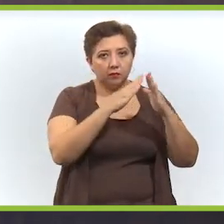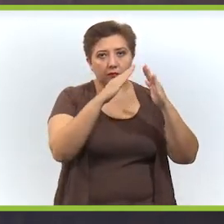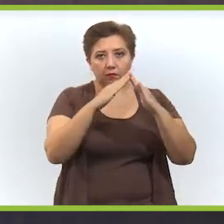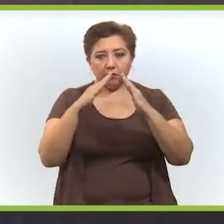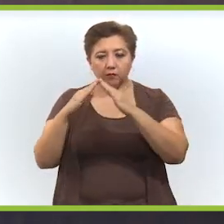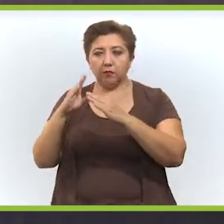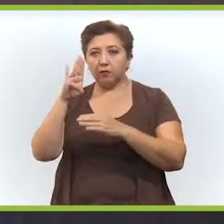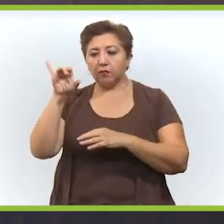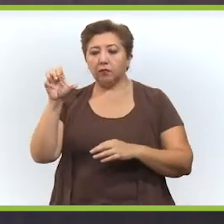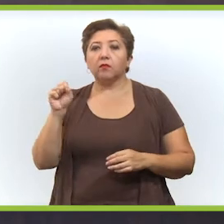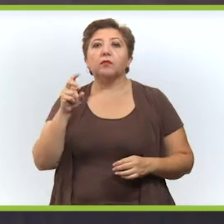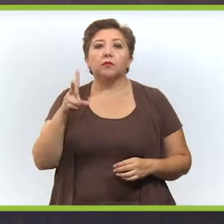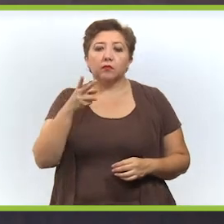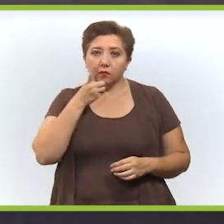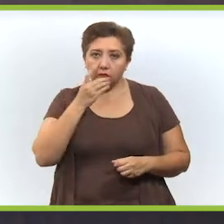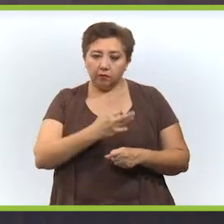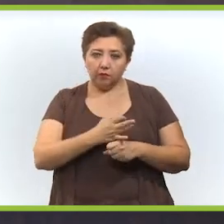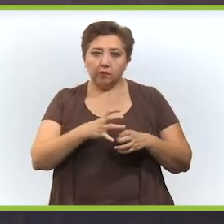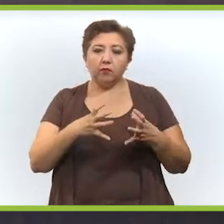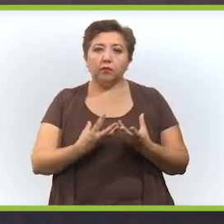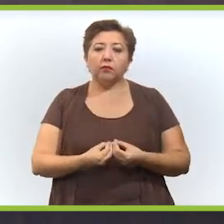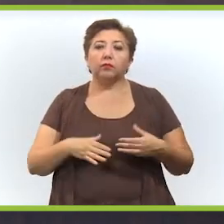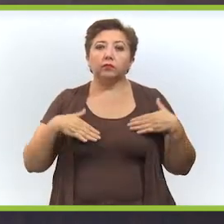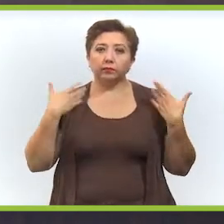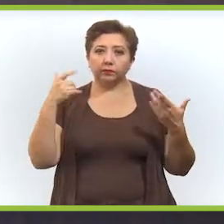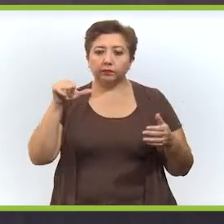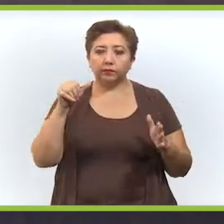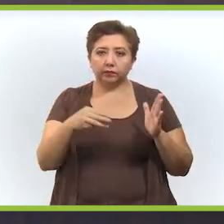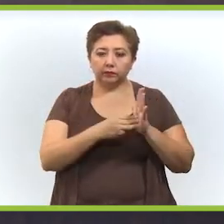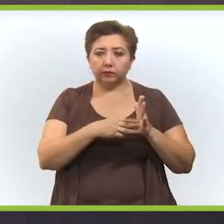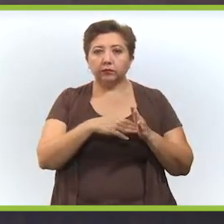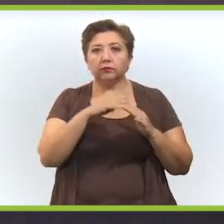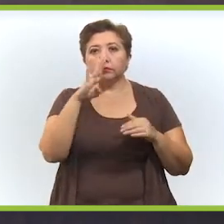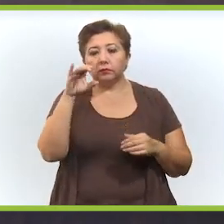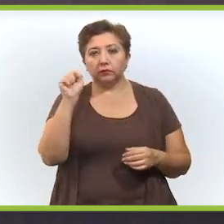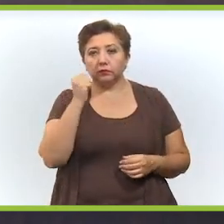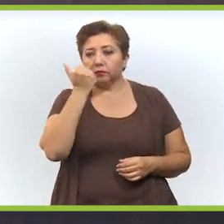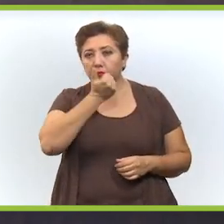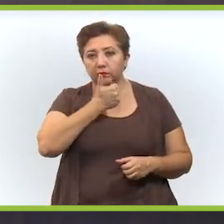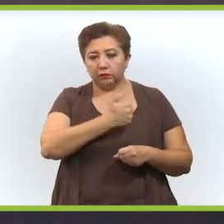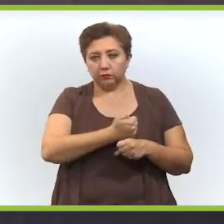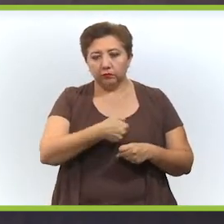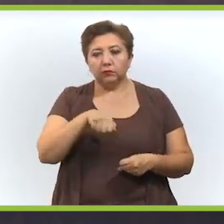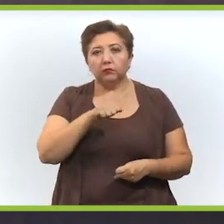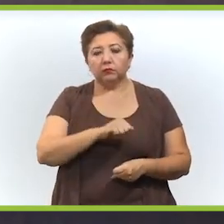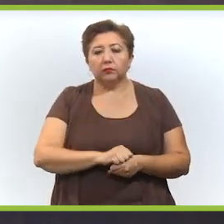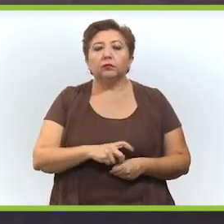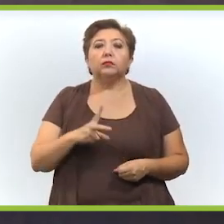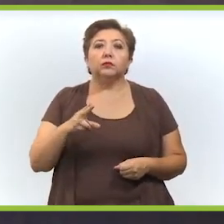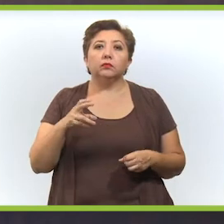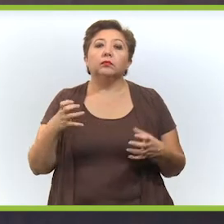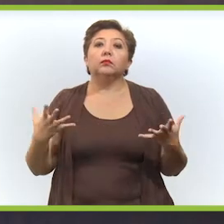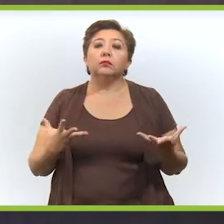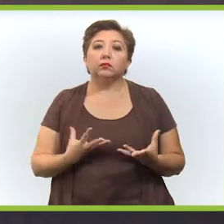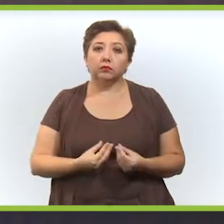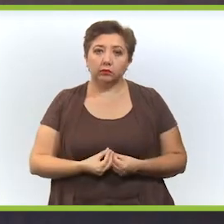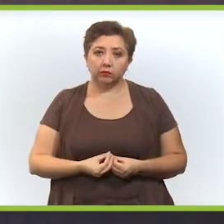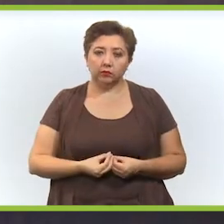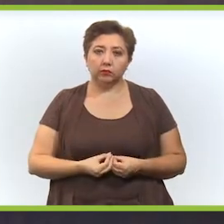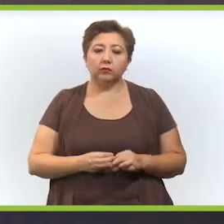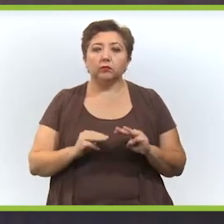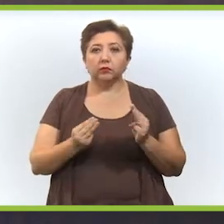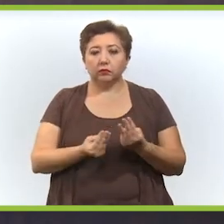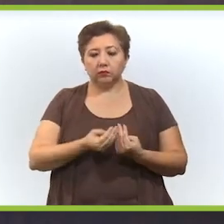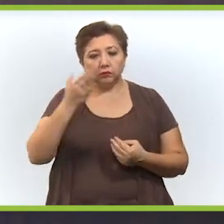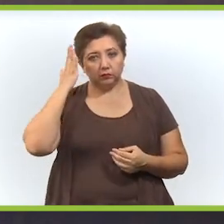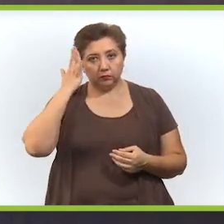mil becas, alumnos de primaria y de secundaria, también lo estamos haciendo de manera muy directa durante la pandemia. Todo esto se hizo casa por